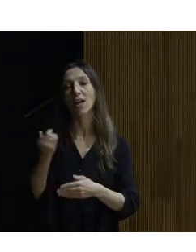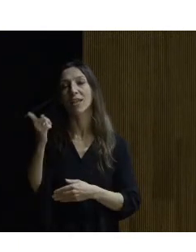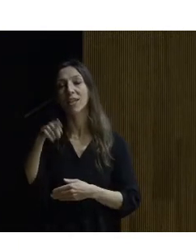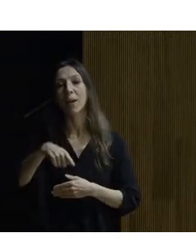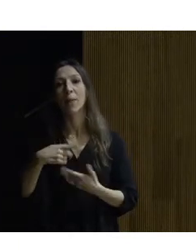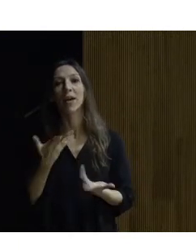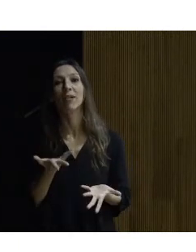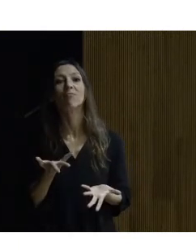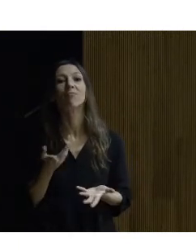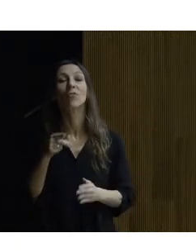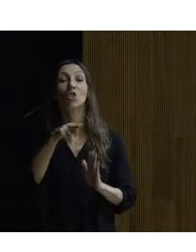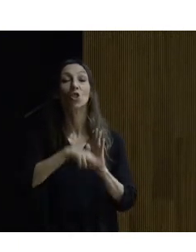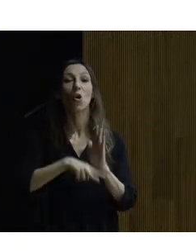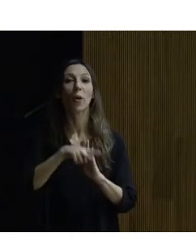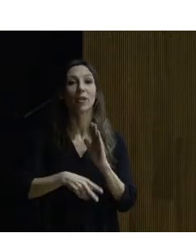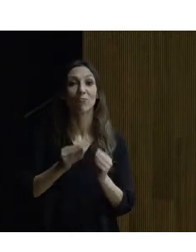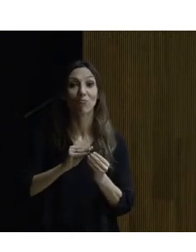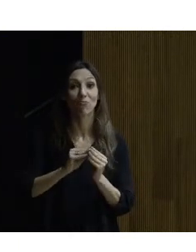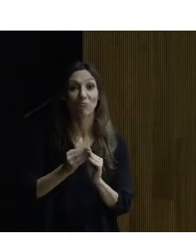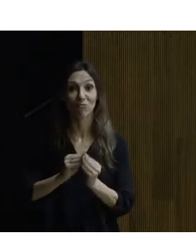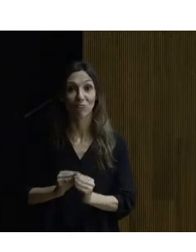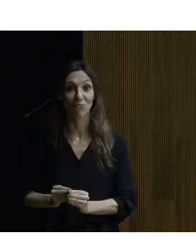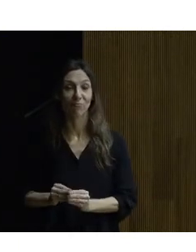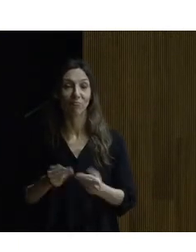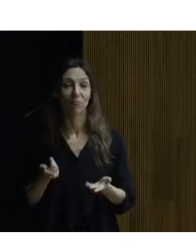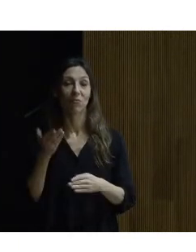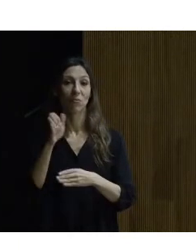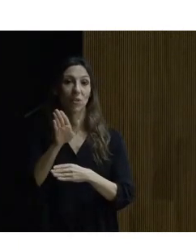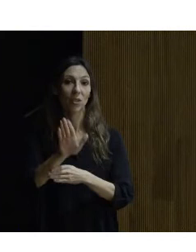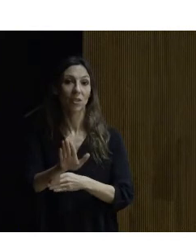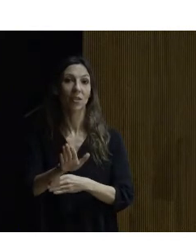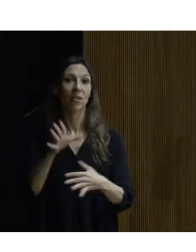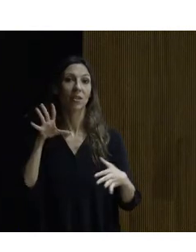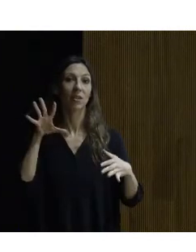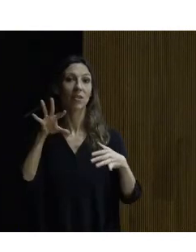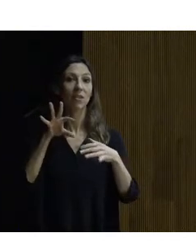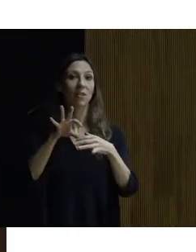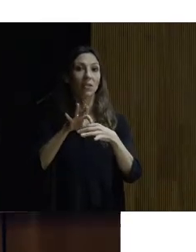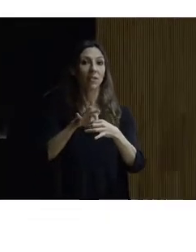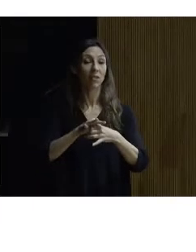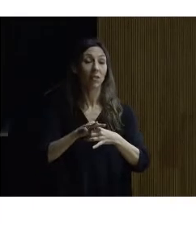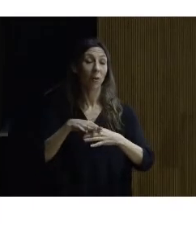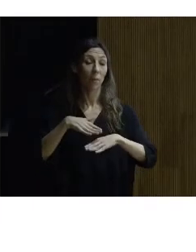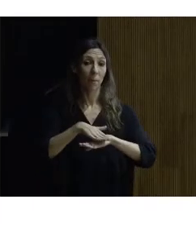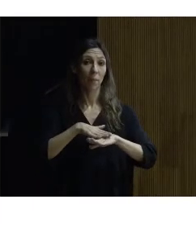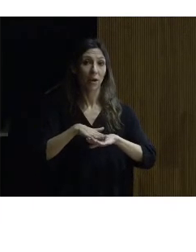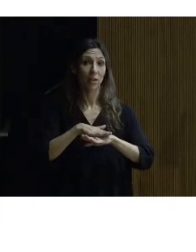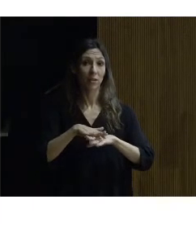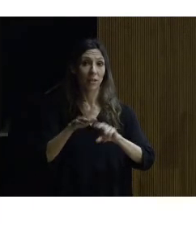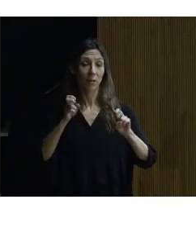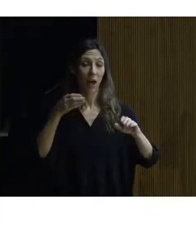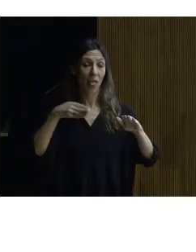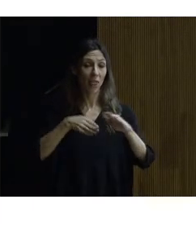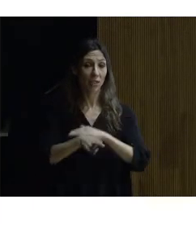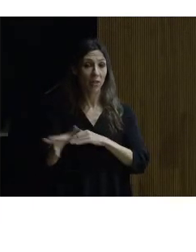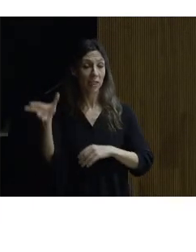esta de esta norma bueno la presentación va a hacer referencia fundamentalmente a lo que es la accesibilidad sensorial